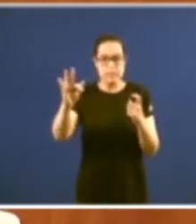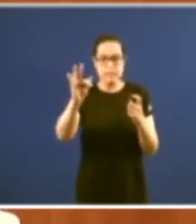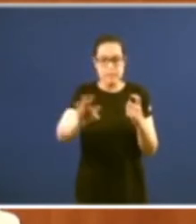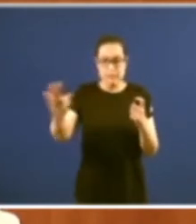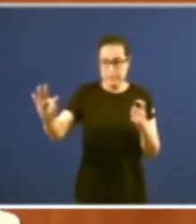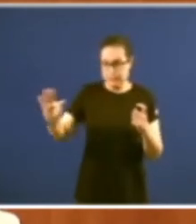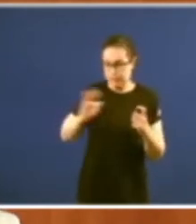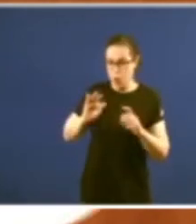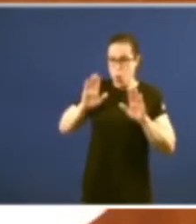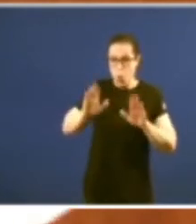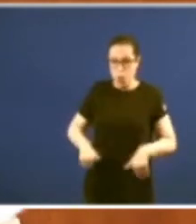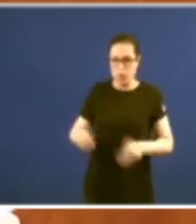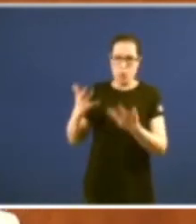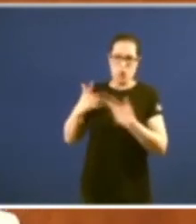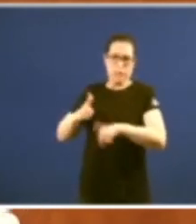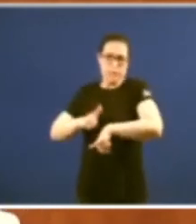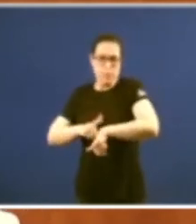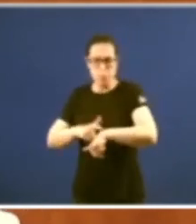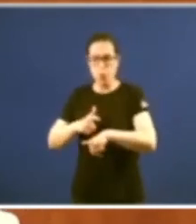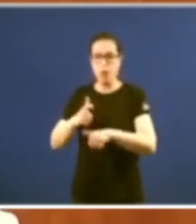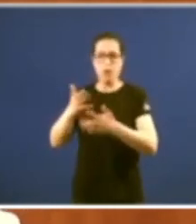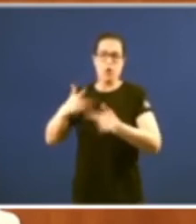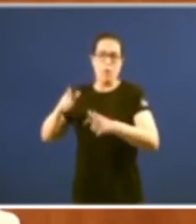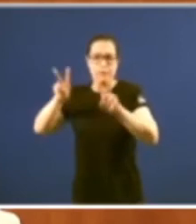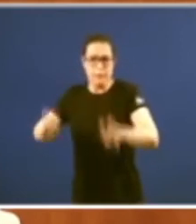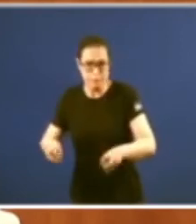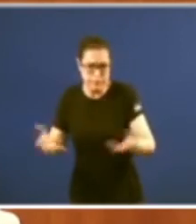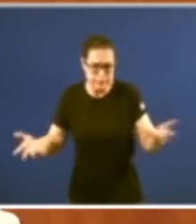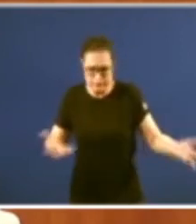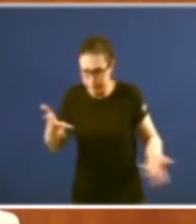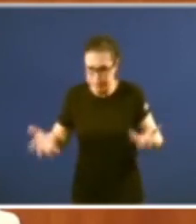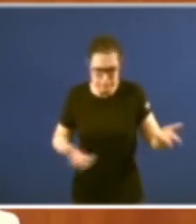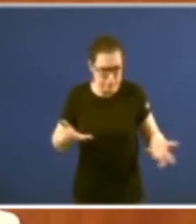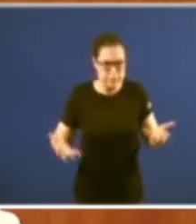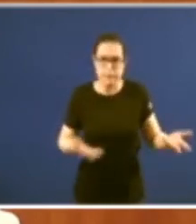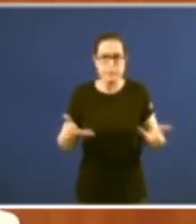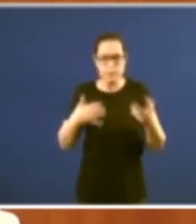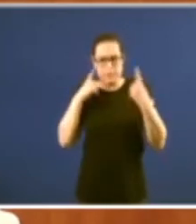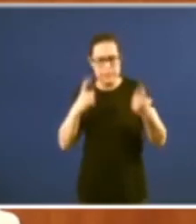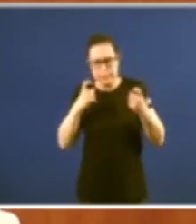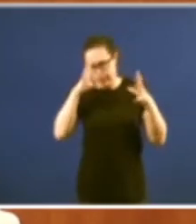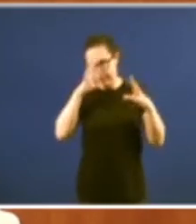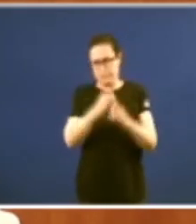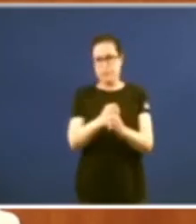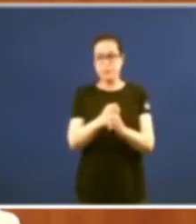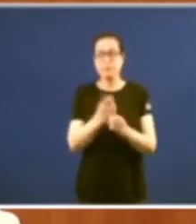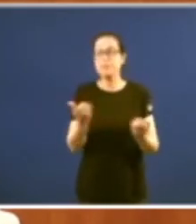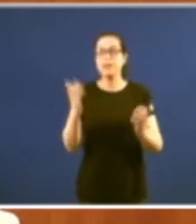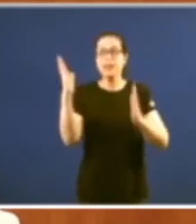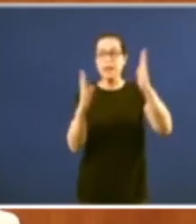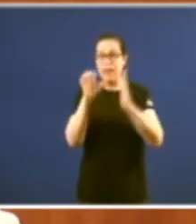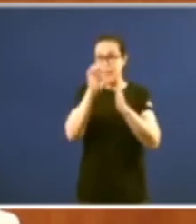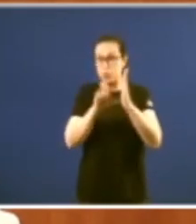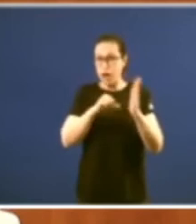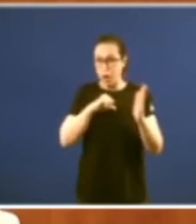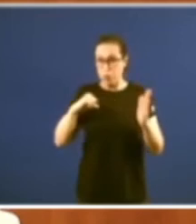último é que xa lle machacaron os temas todos entón hai que intentar bueno en fin eso non que empezou con moi mal